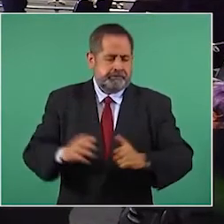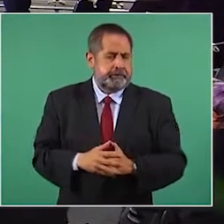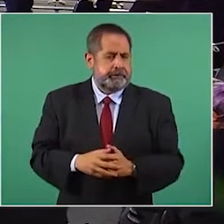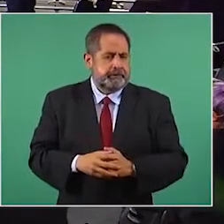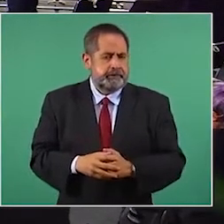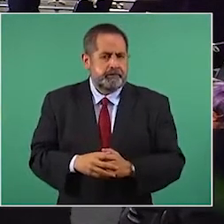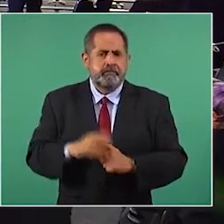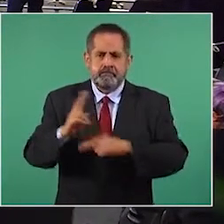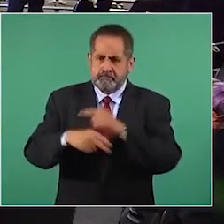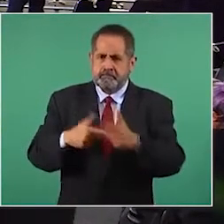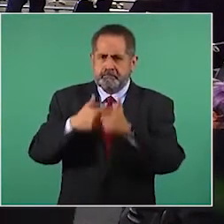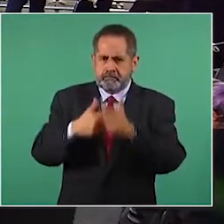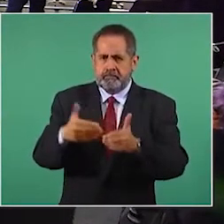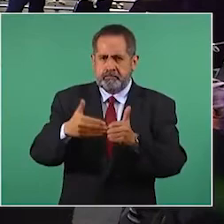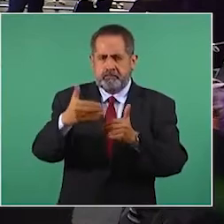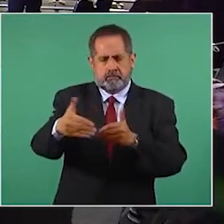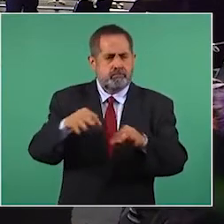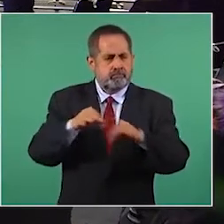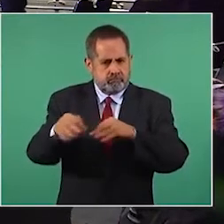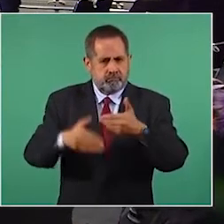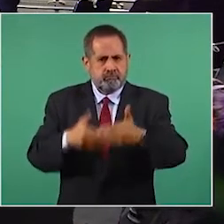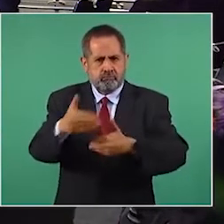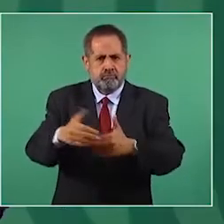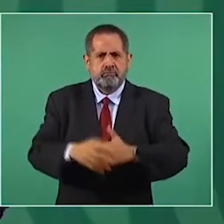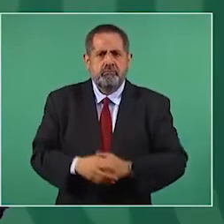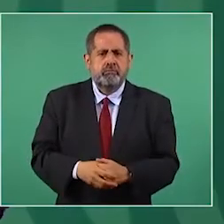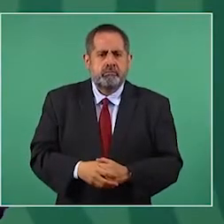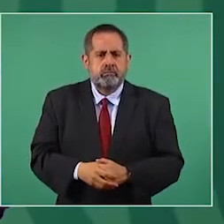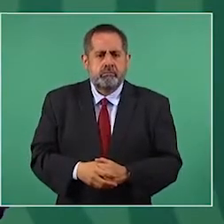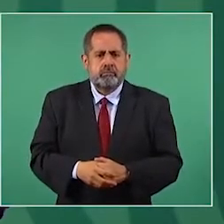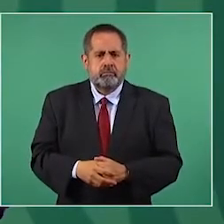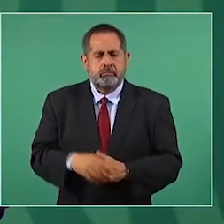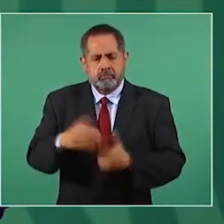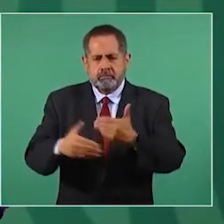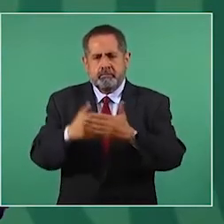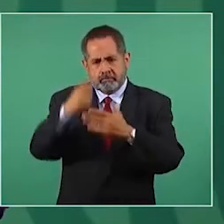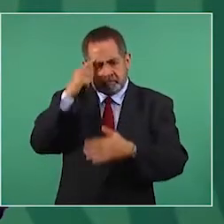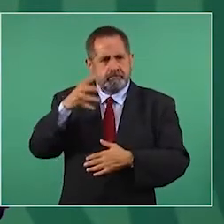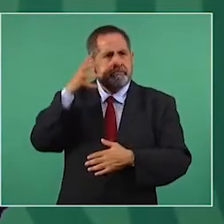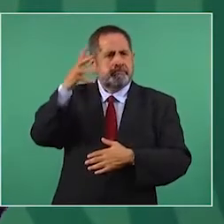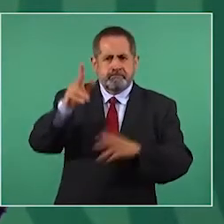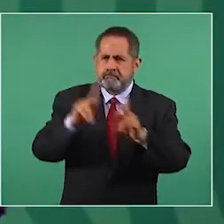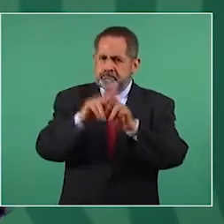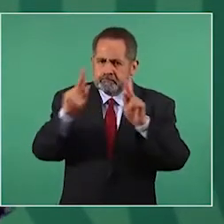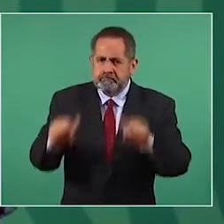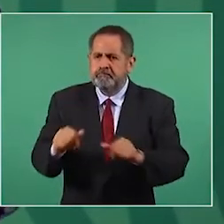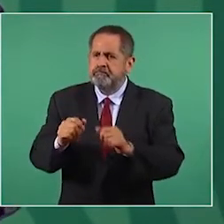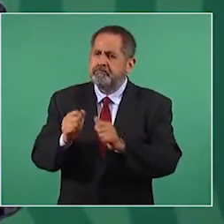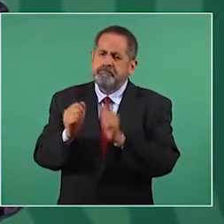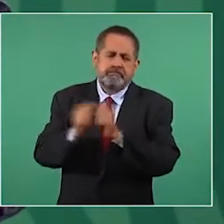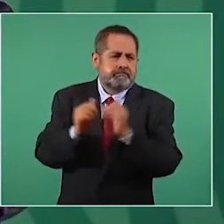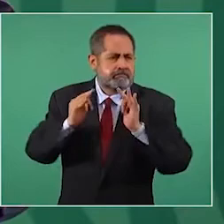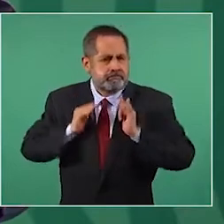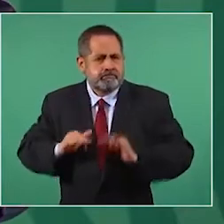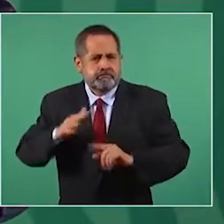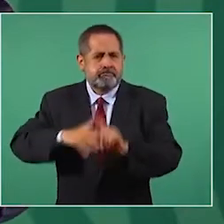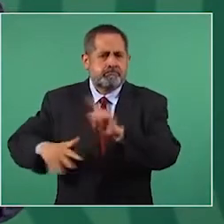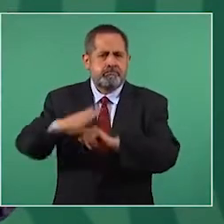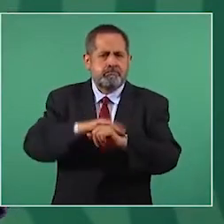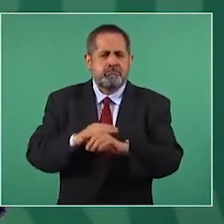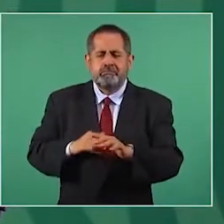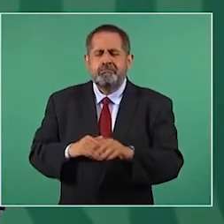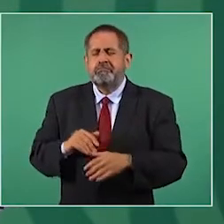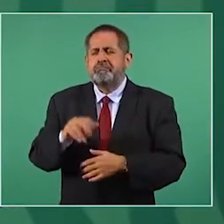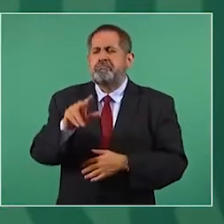vamos a seguir trabajando para garantizar la paz, para garantizar la tranquilidad. No